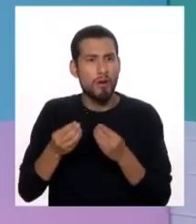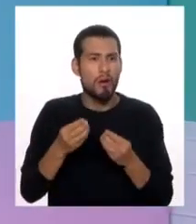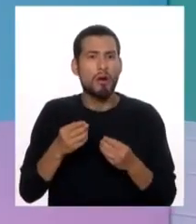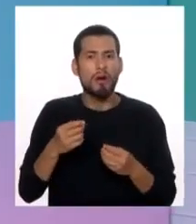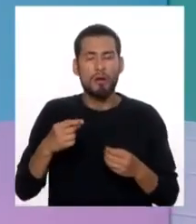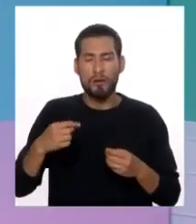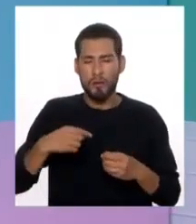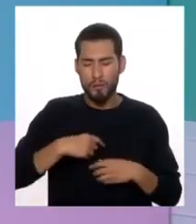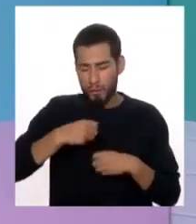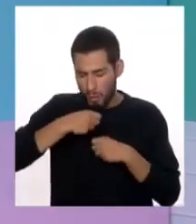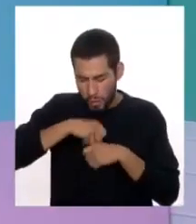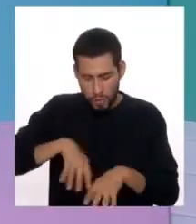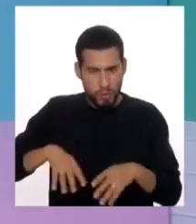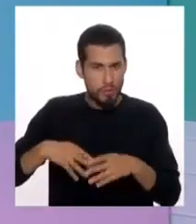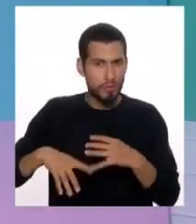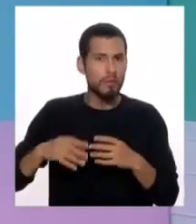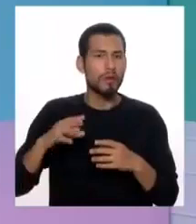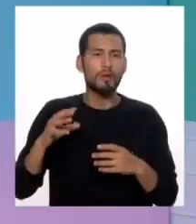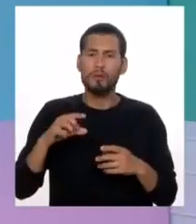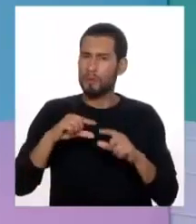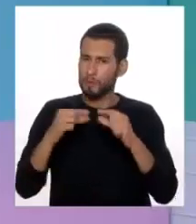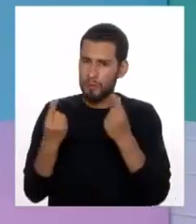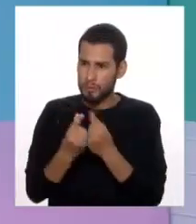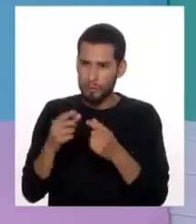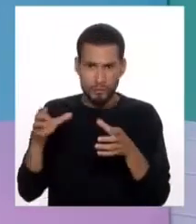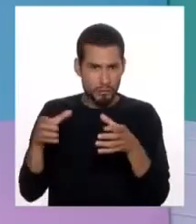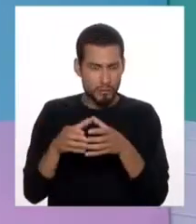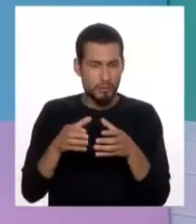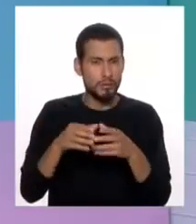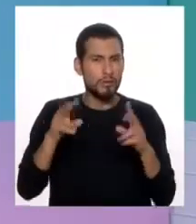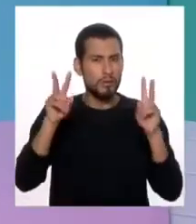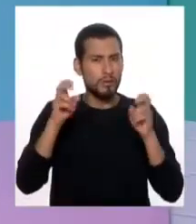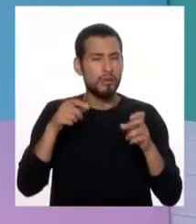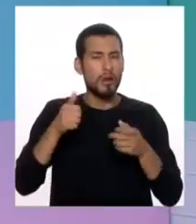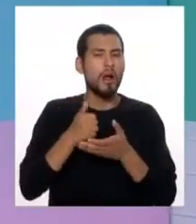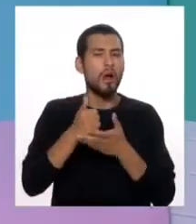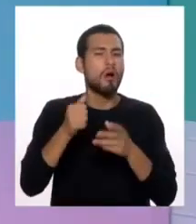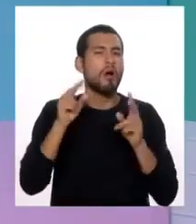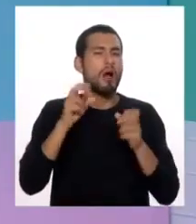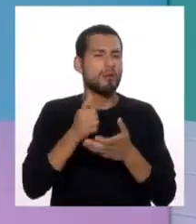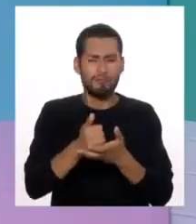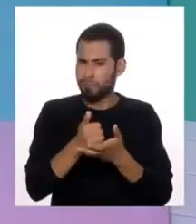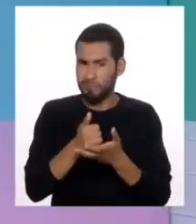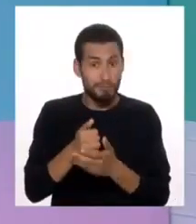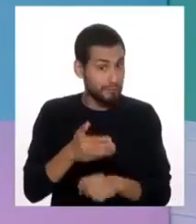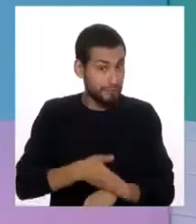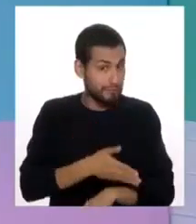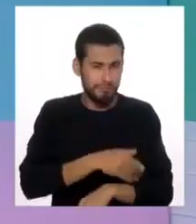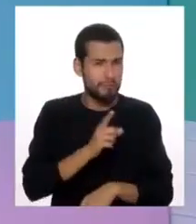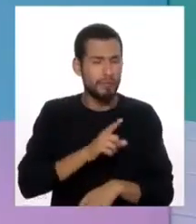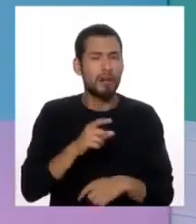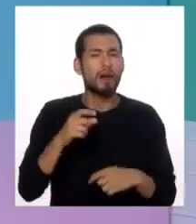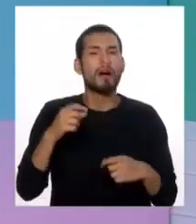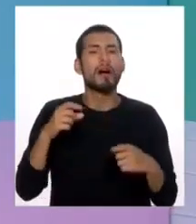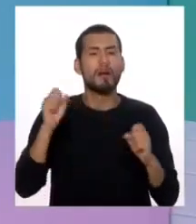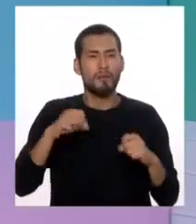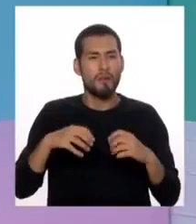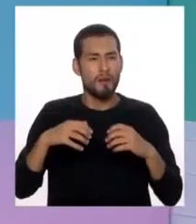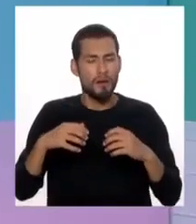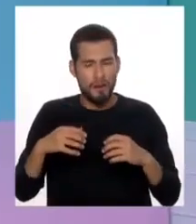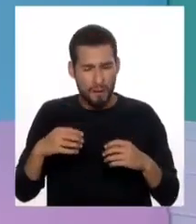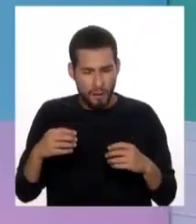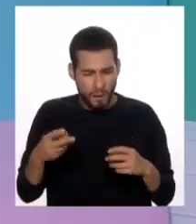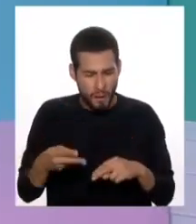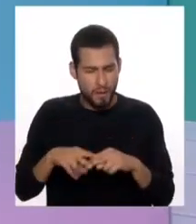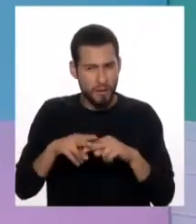purgarse, incluso tienen como grupos, entre comillas, de autoayuda, pero no para mejorar sino para reforzar estas